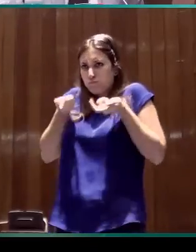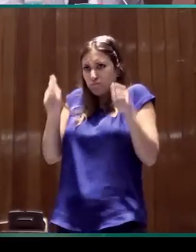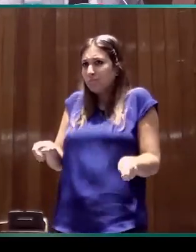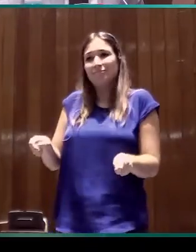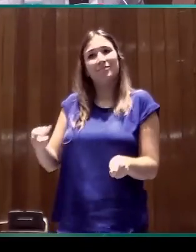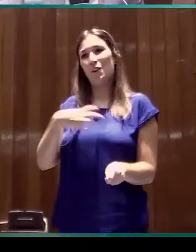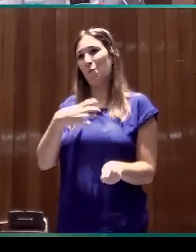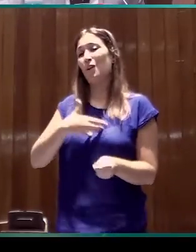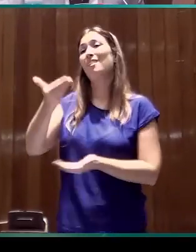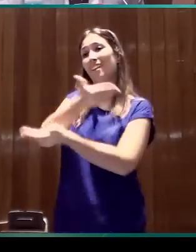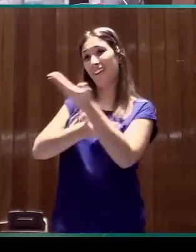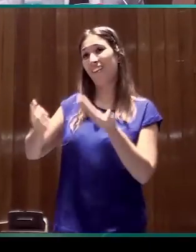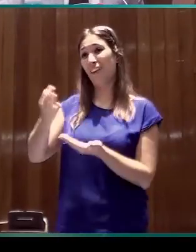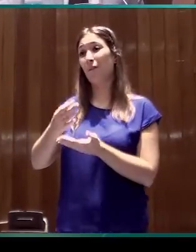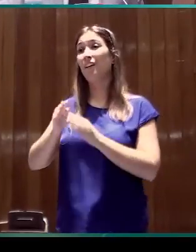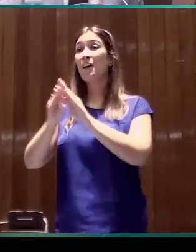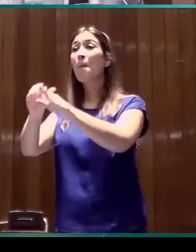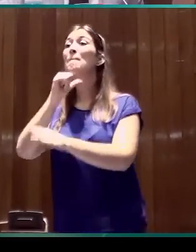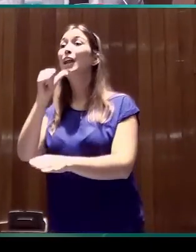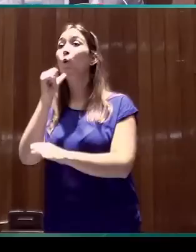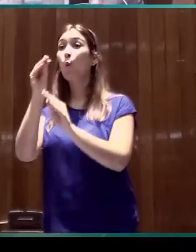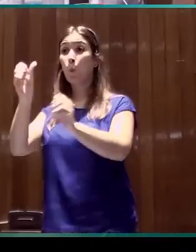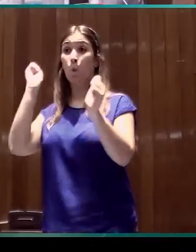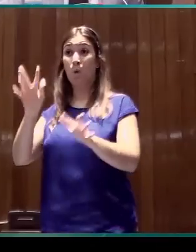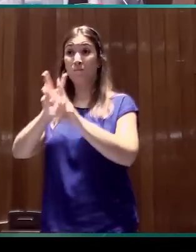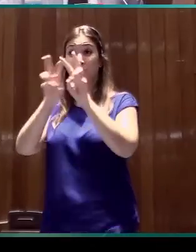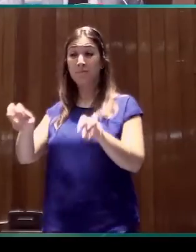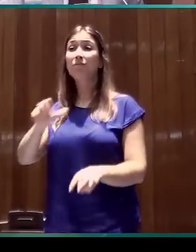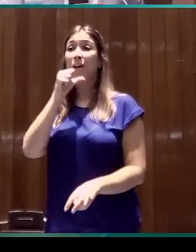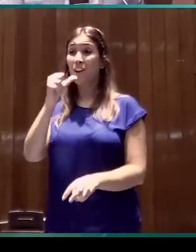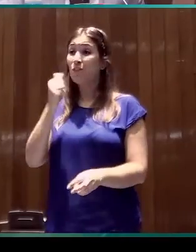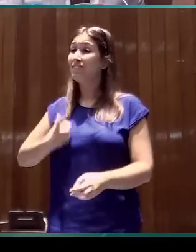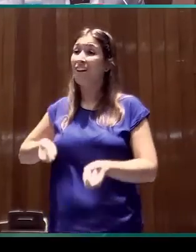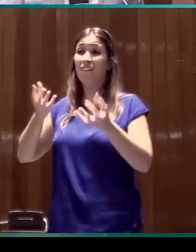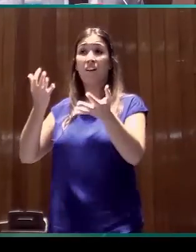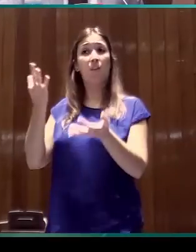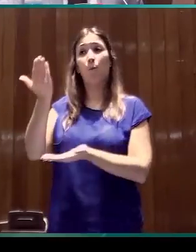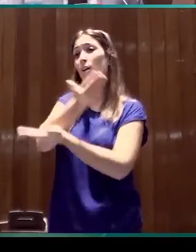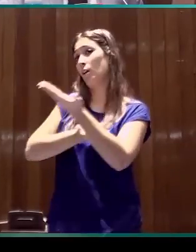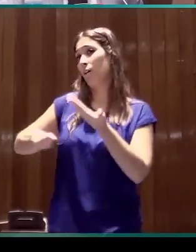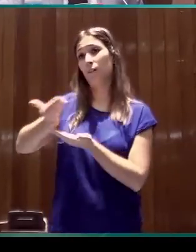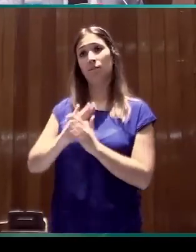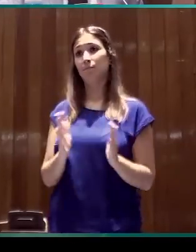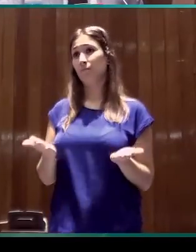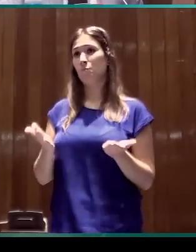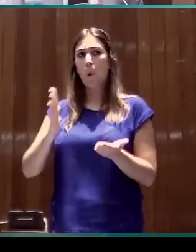Creo que Mariluz lo mencionaba ya desde ese momento, desde el primer momento del Congreso.